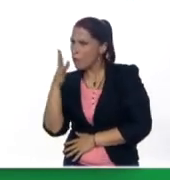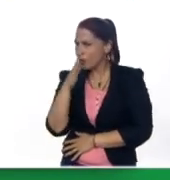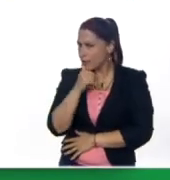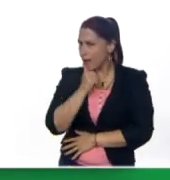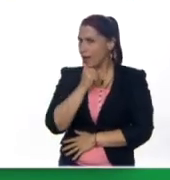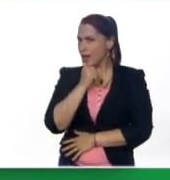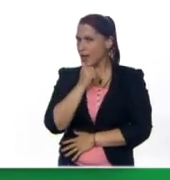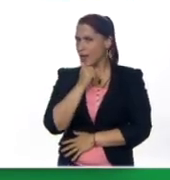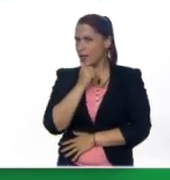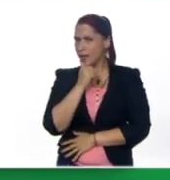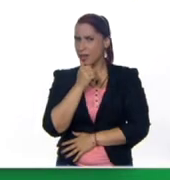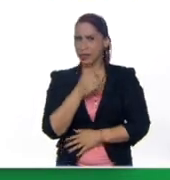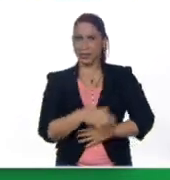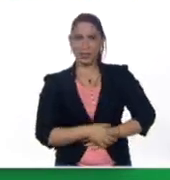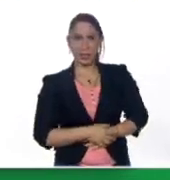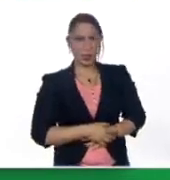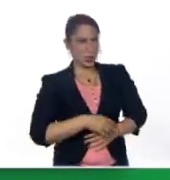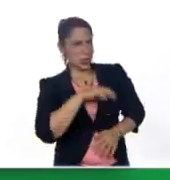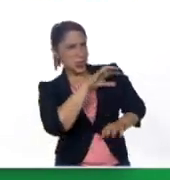¿Lobo está?